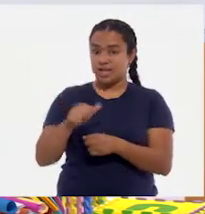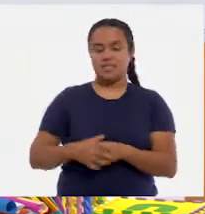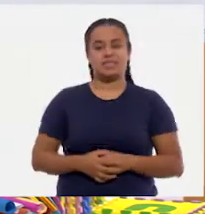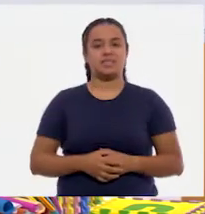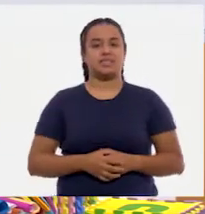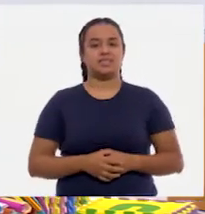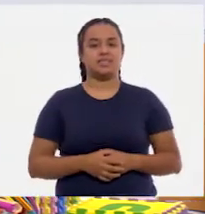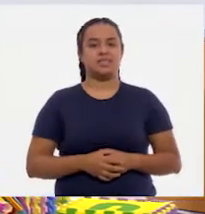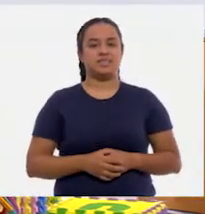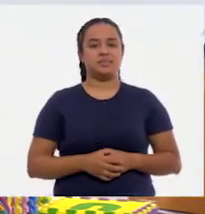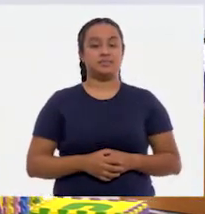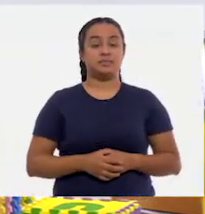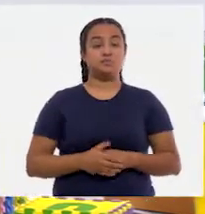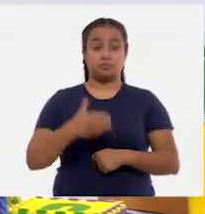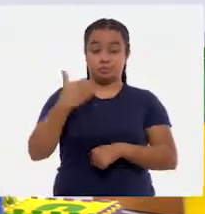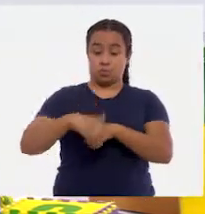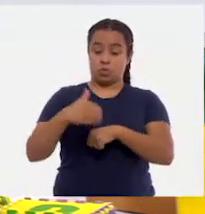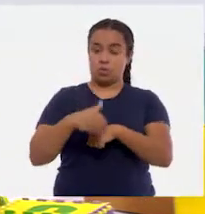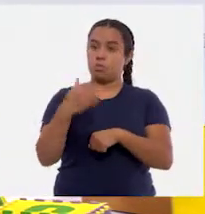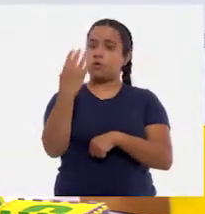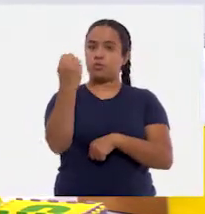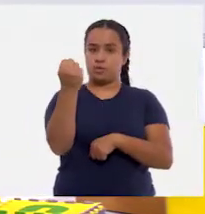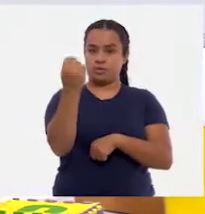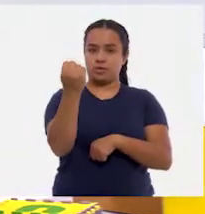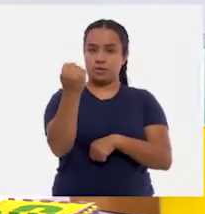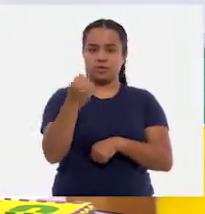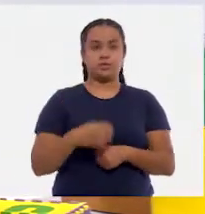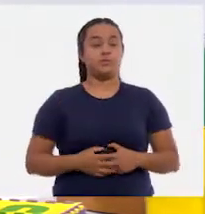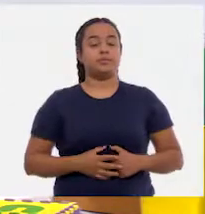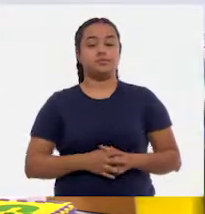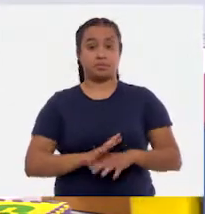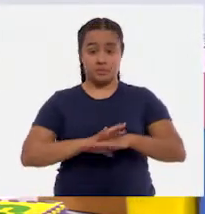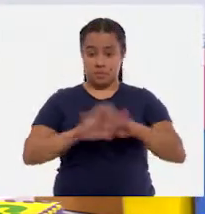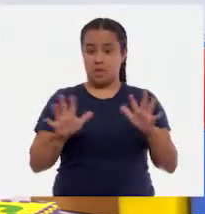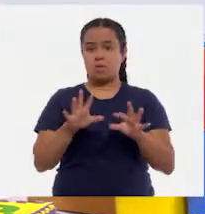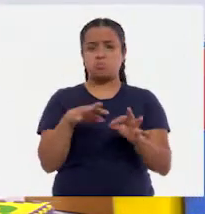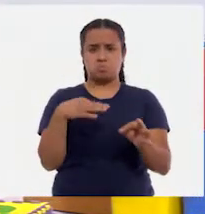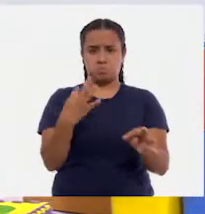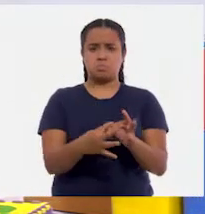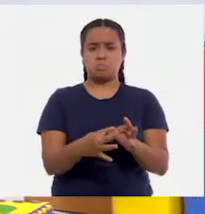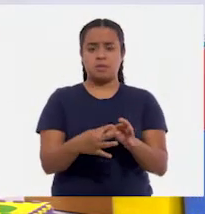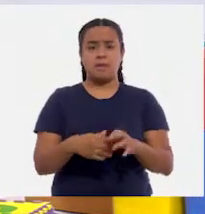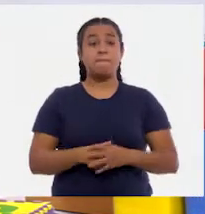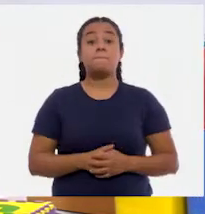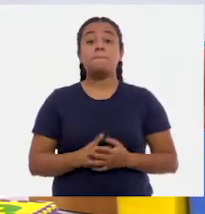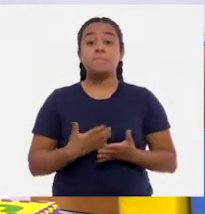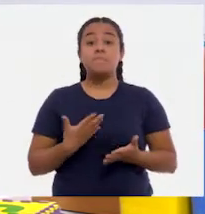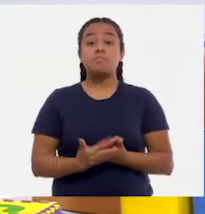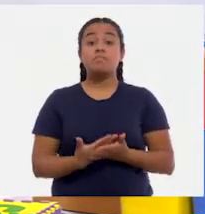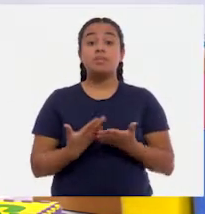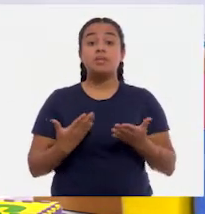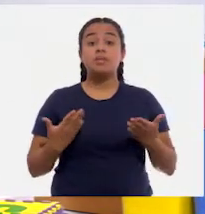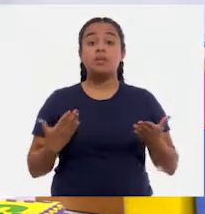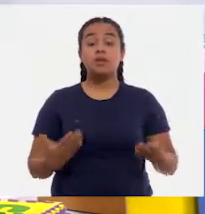el número nueve. Ya lo tengo aquí. Ahora,